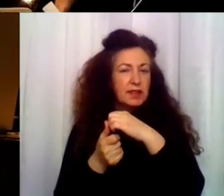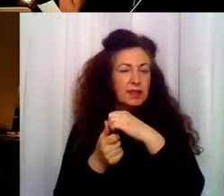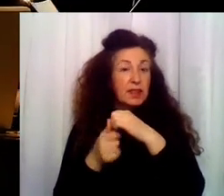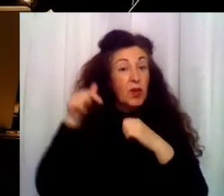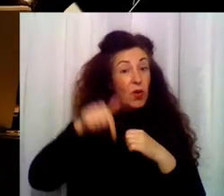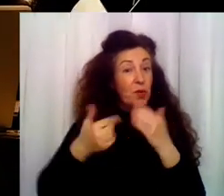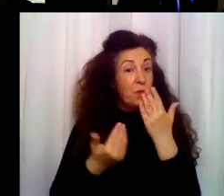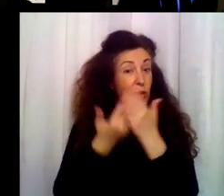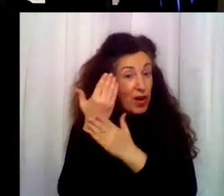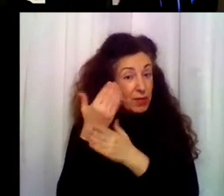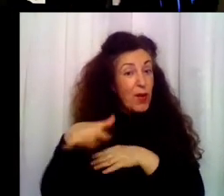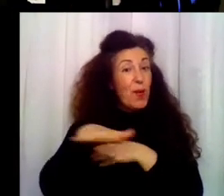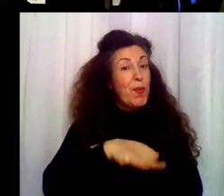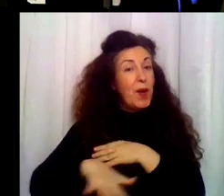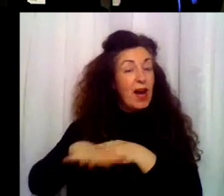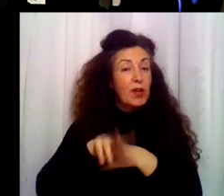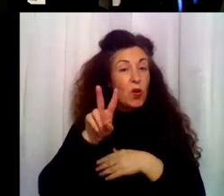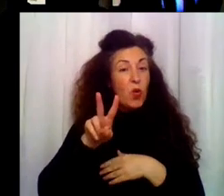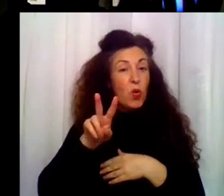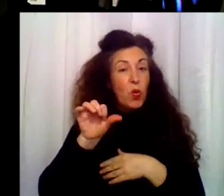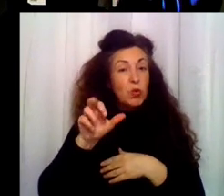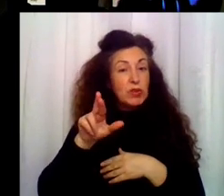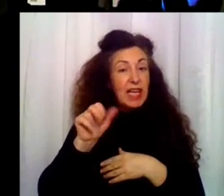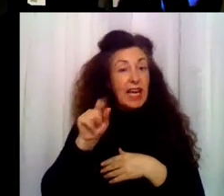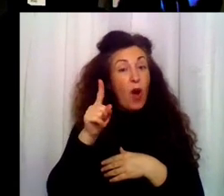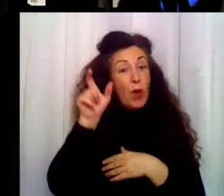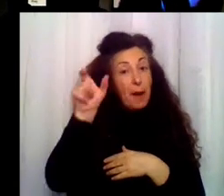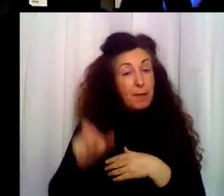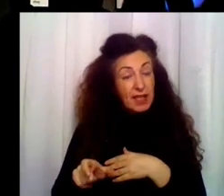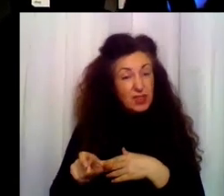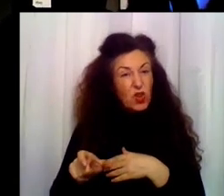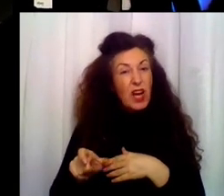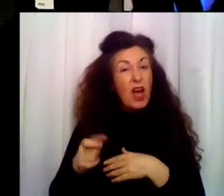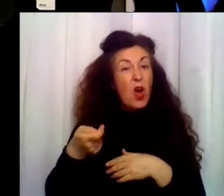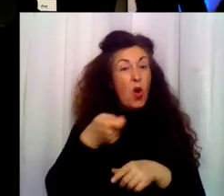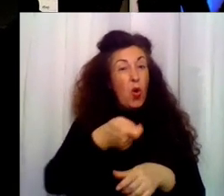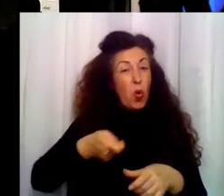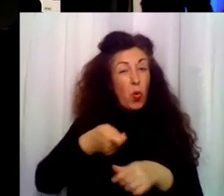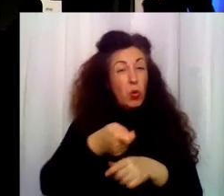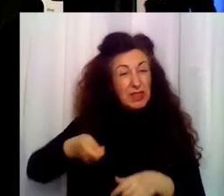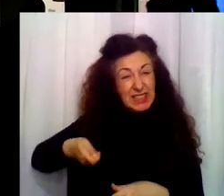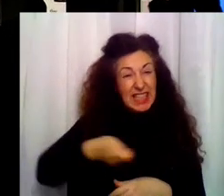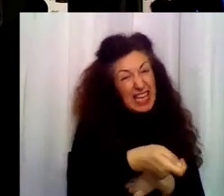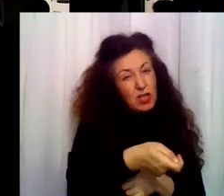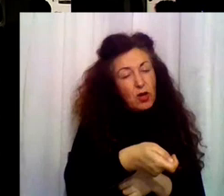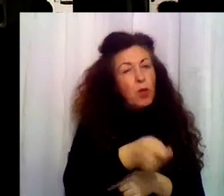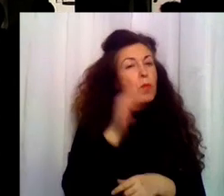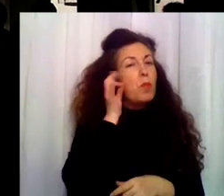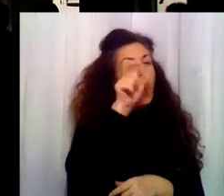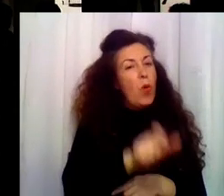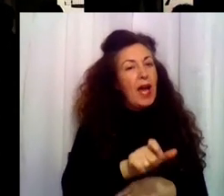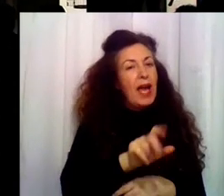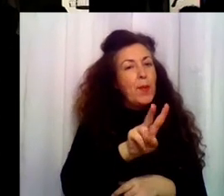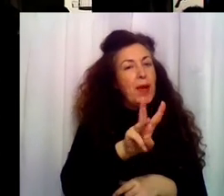Esta mañana, en el barrio de Usera, un individuo ha asaltado con un cuchillo a una mujer de 23 años de edad. La